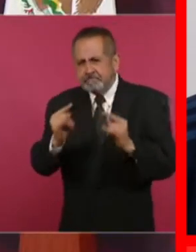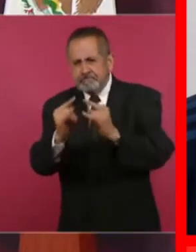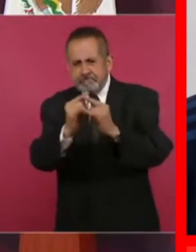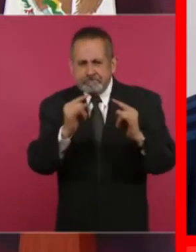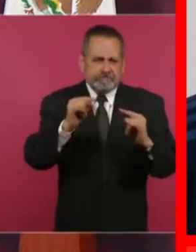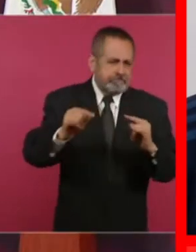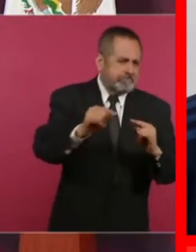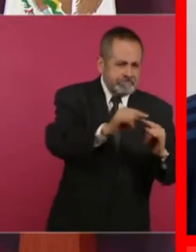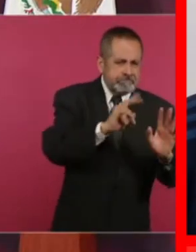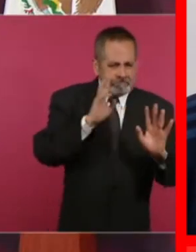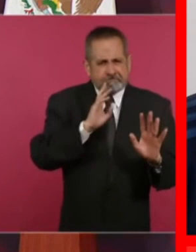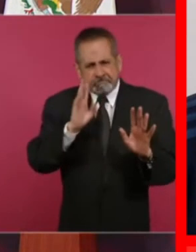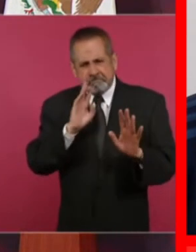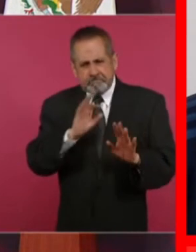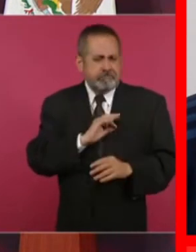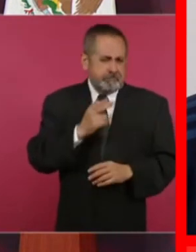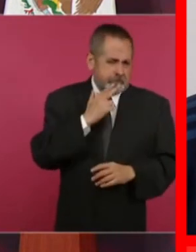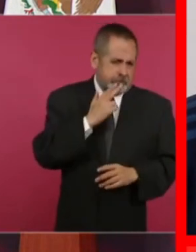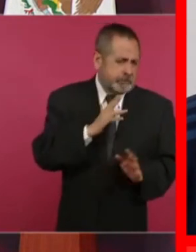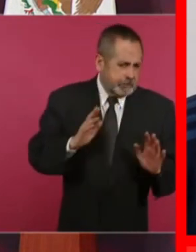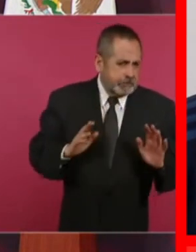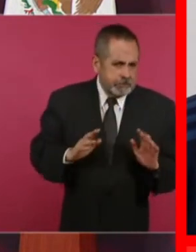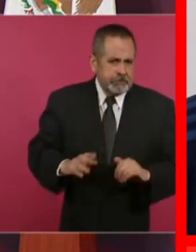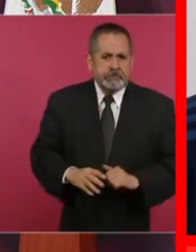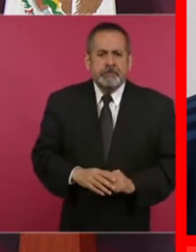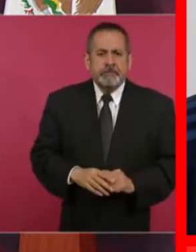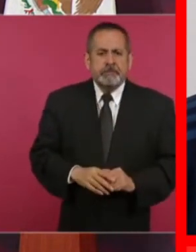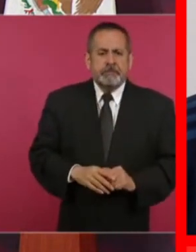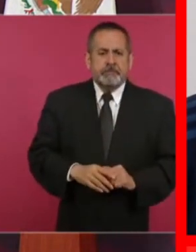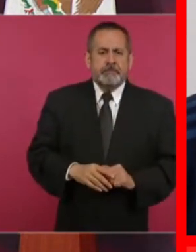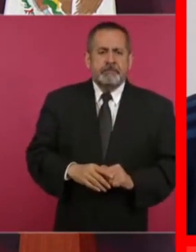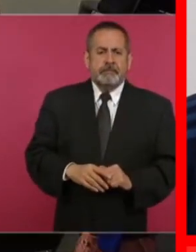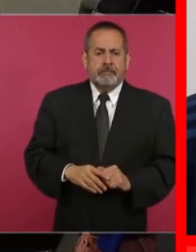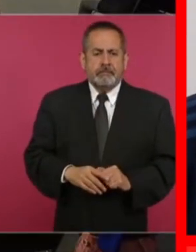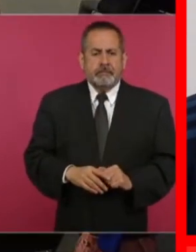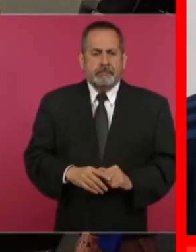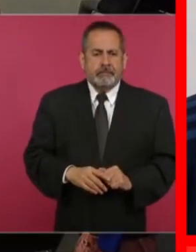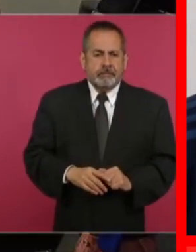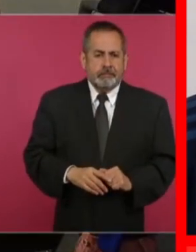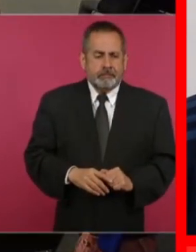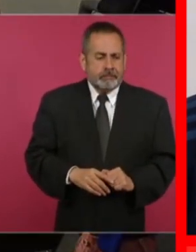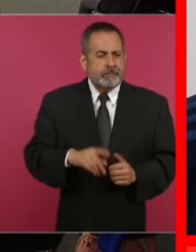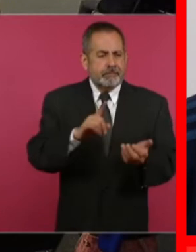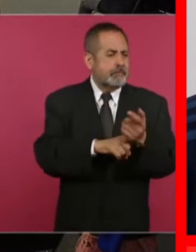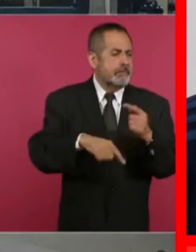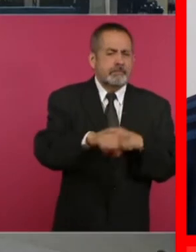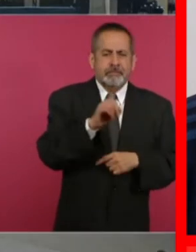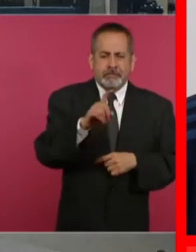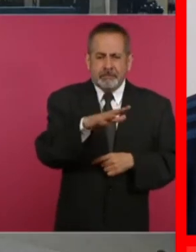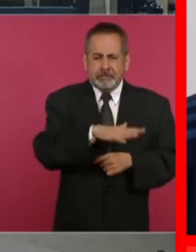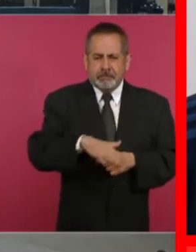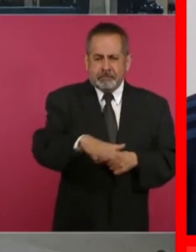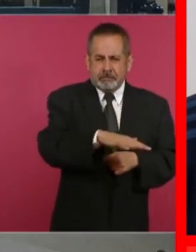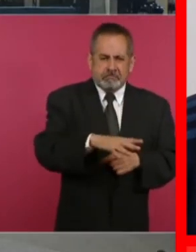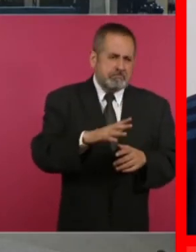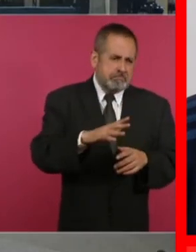y se utiliza lo que ya es agua como